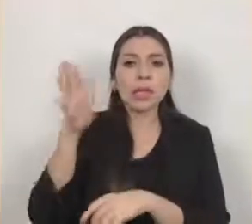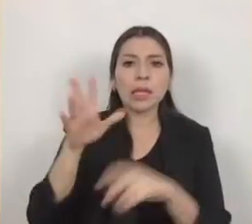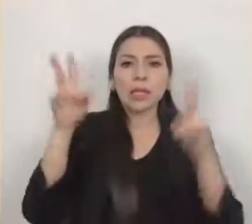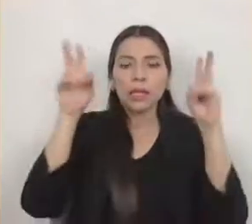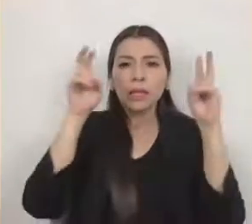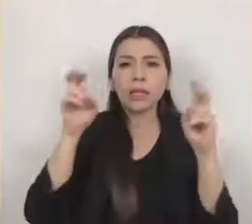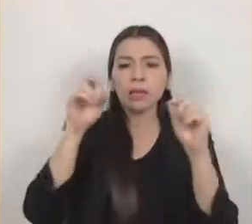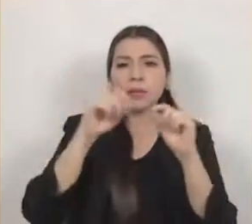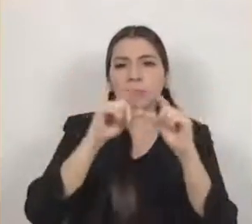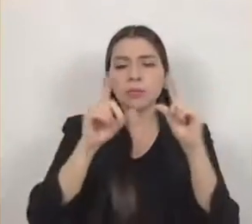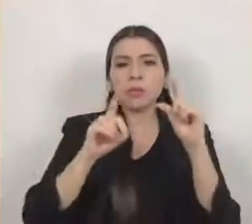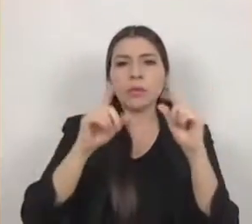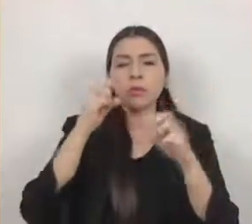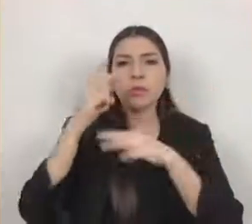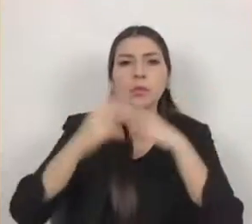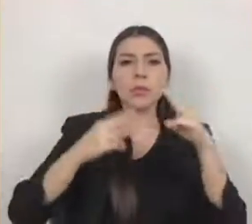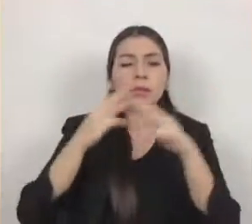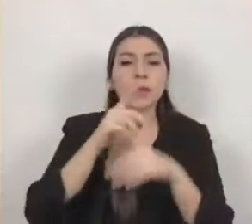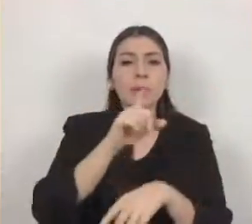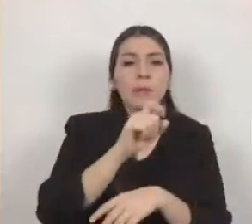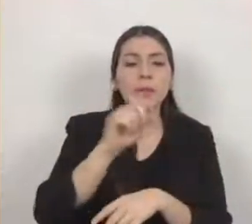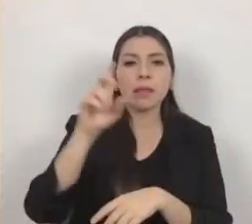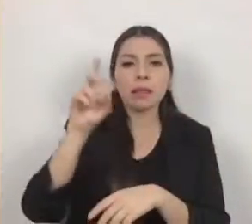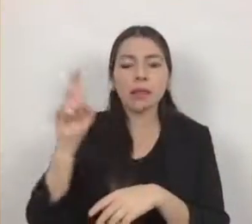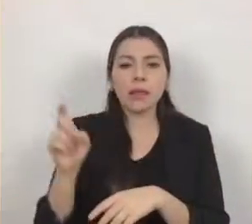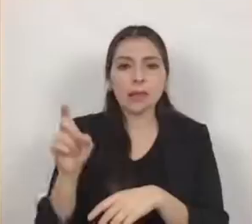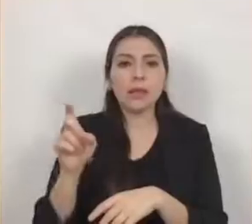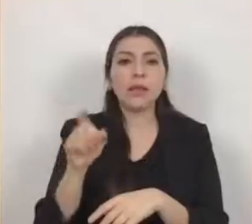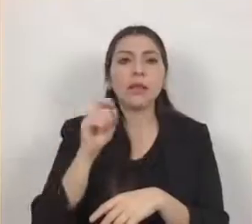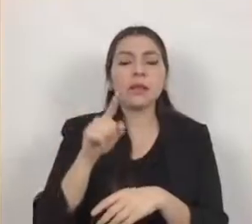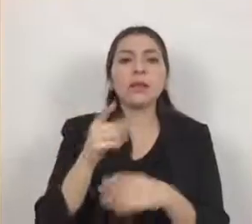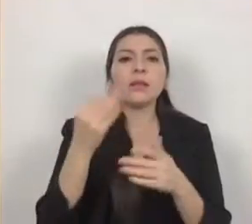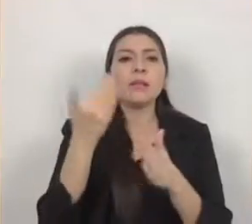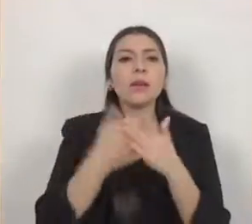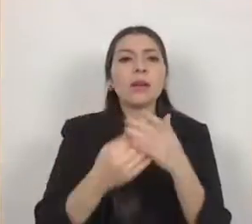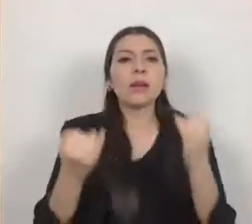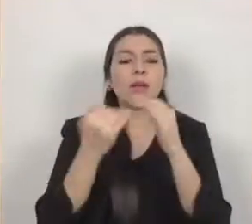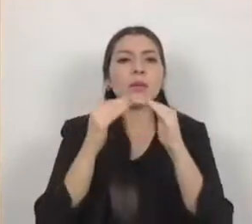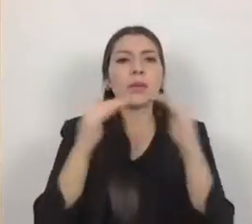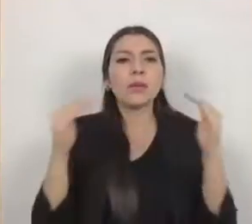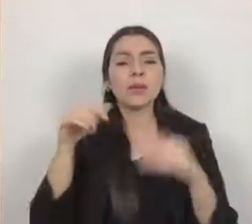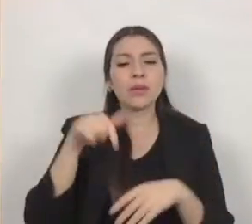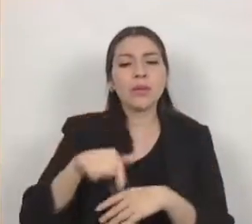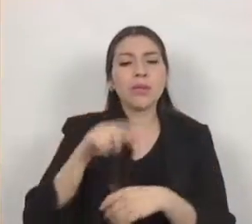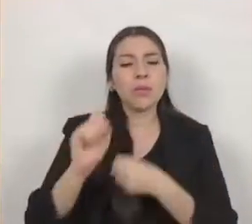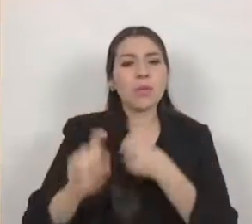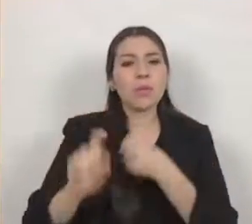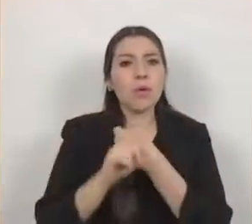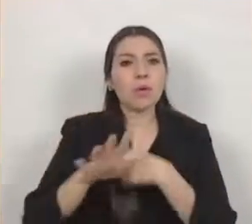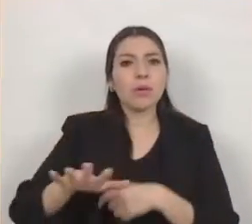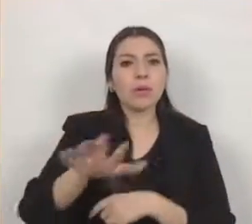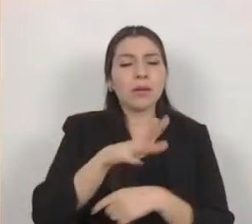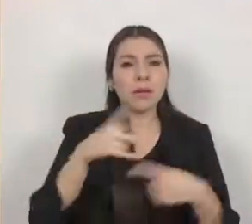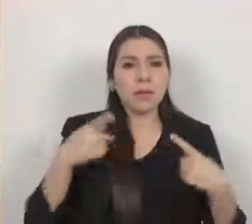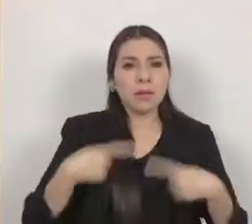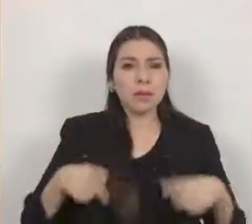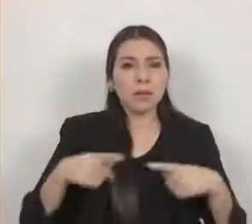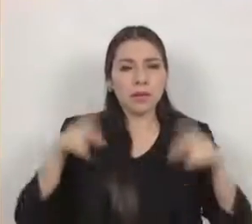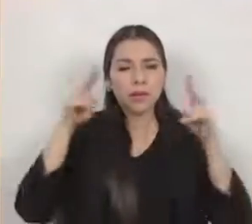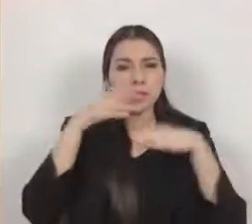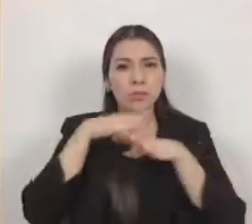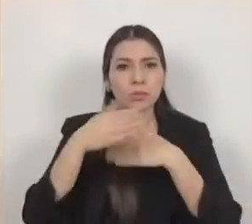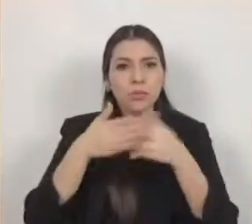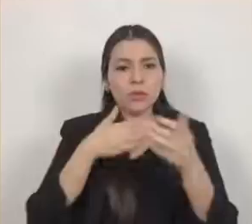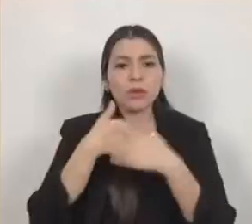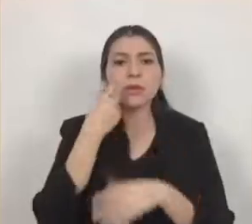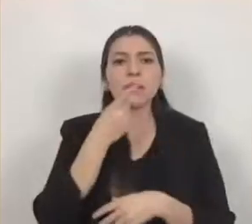las desigualdades destaca que un grave problema de la población moderna radica en la desigualdad que existe entre las